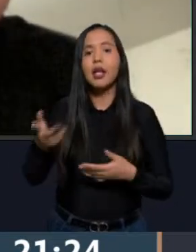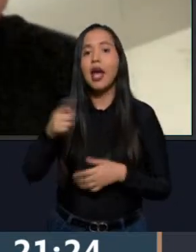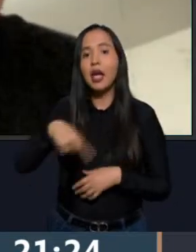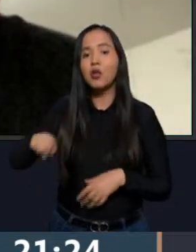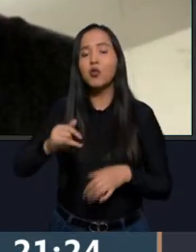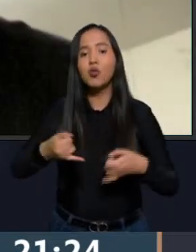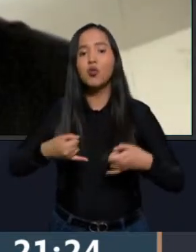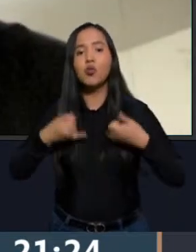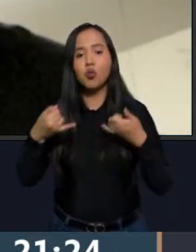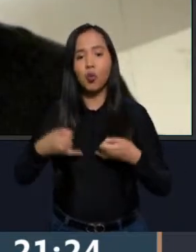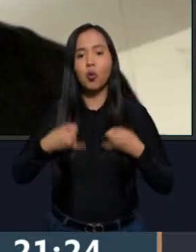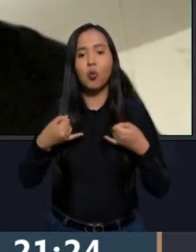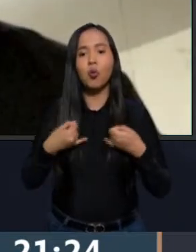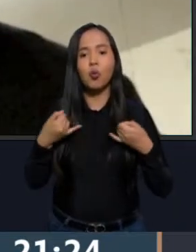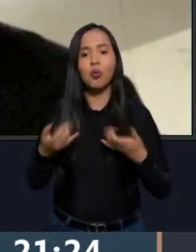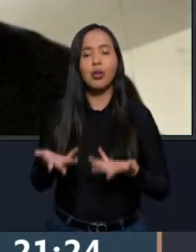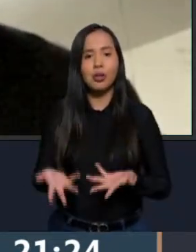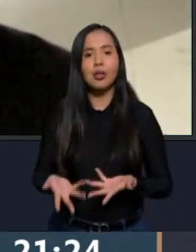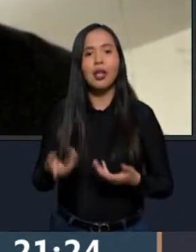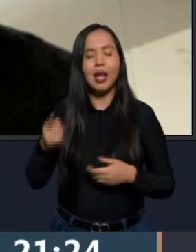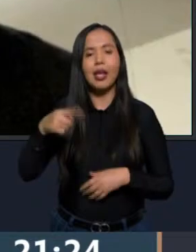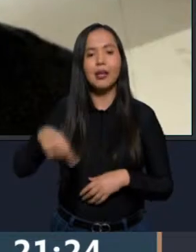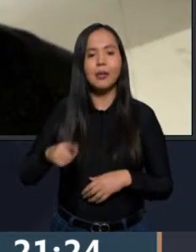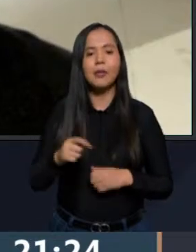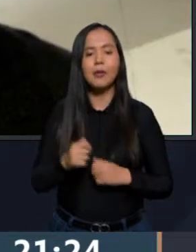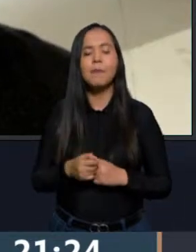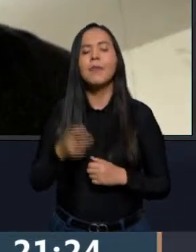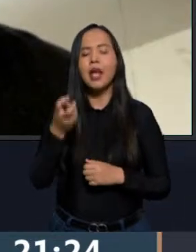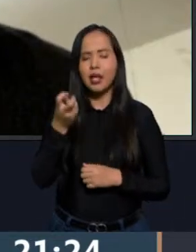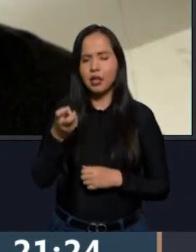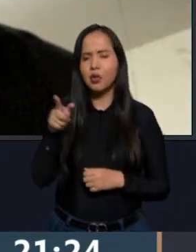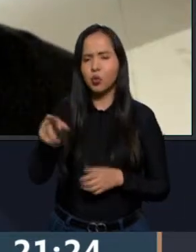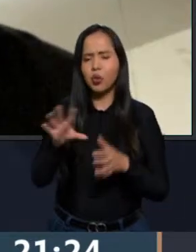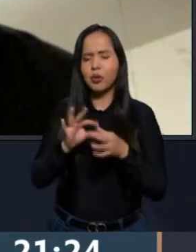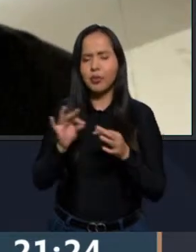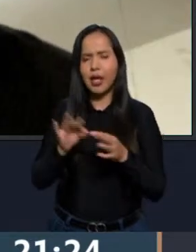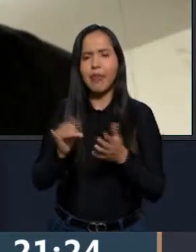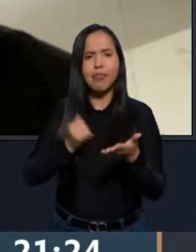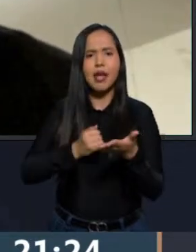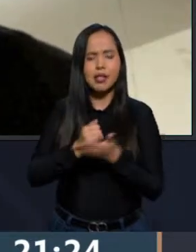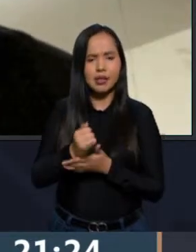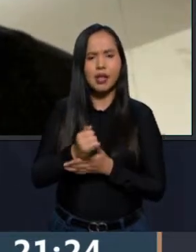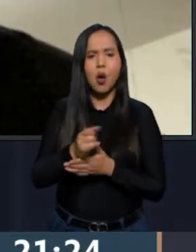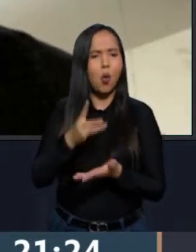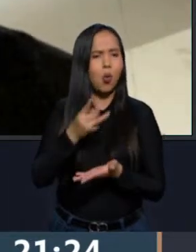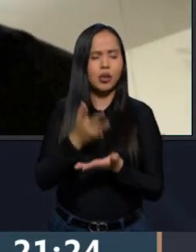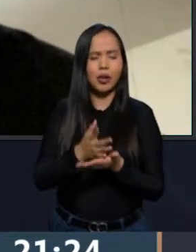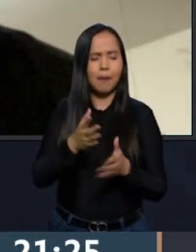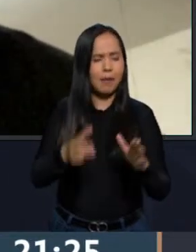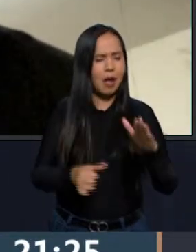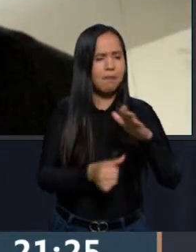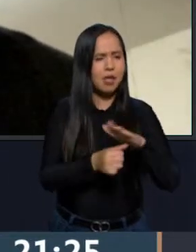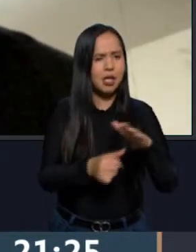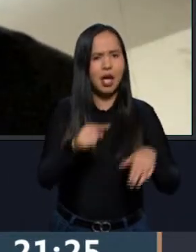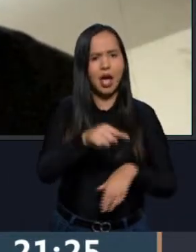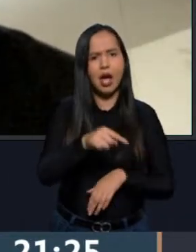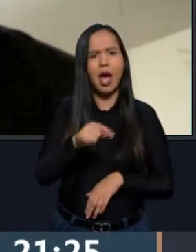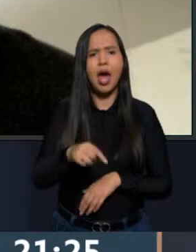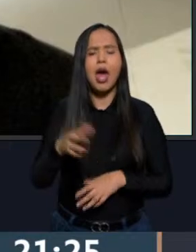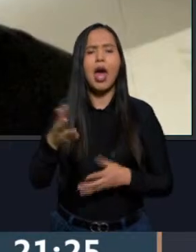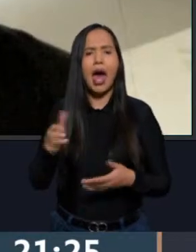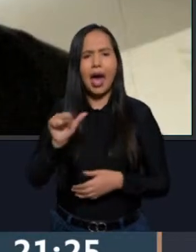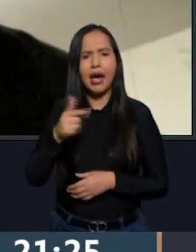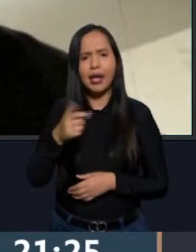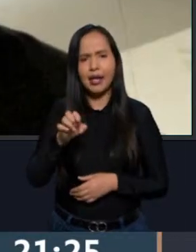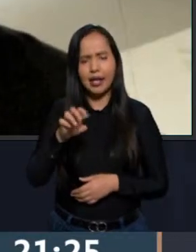jóvenes, jóvenes que están en condiciones precarias. Con esto que nos dices, que han tomado la decisión de participar únicamente en mesas, donde se pueda sumar a su